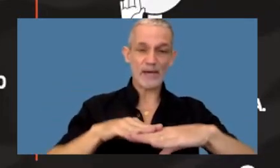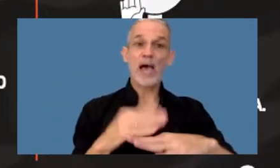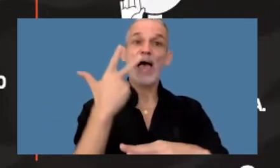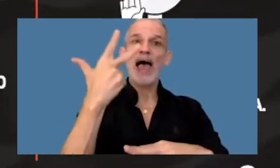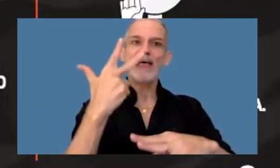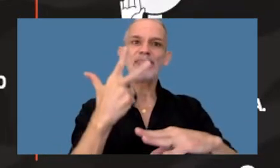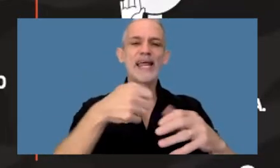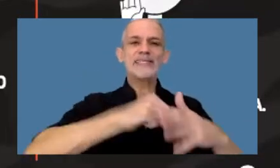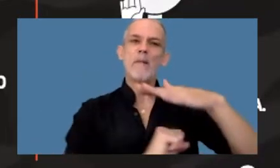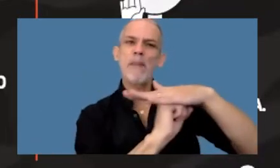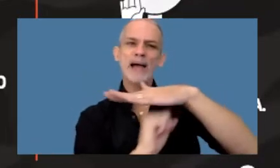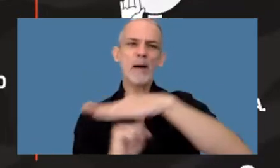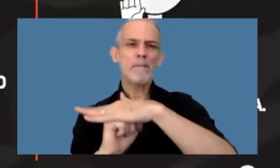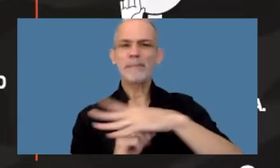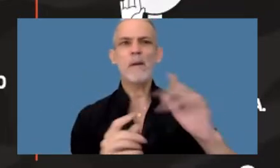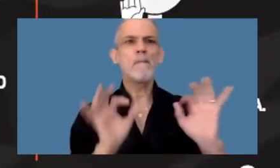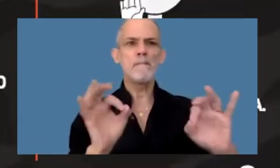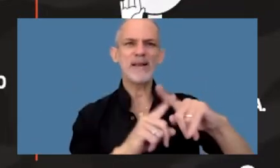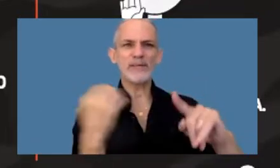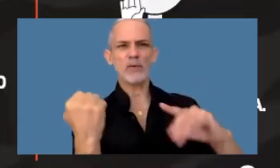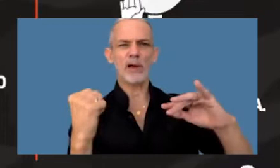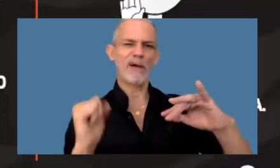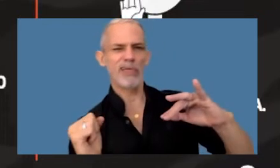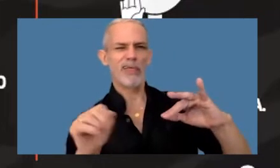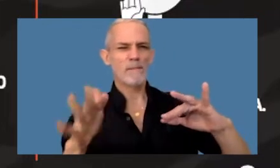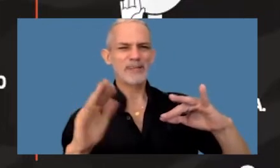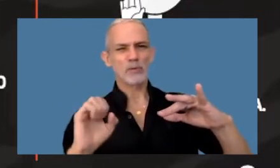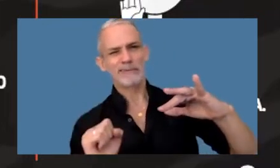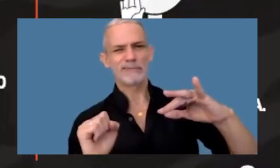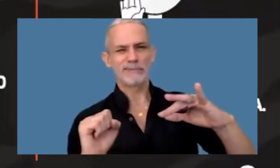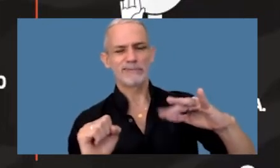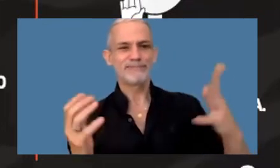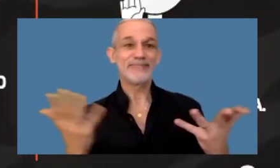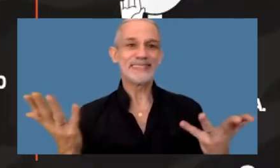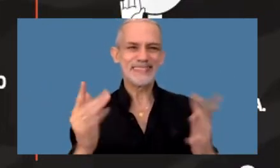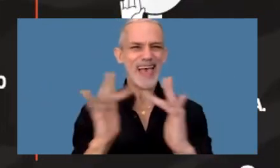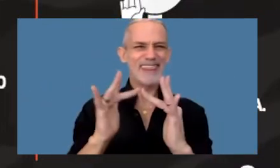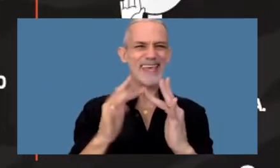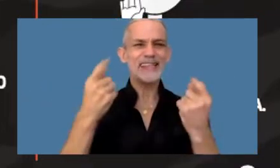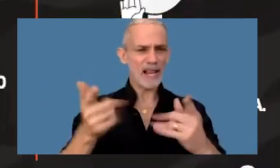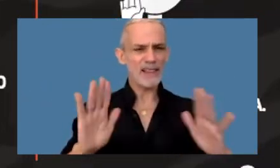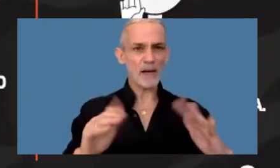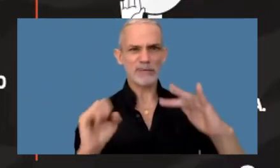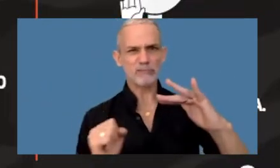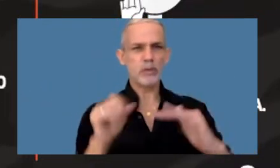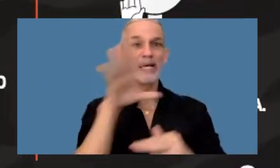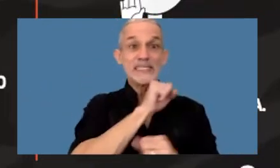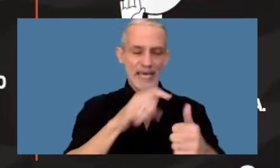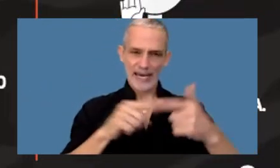patas perfectas y una imperfecta las tres perfectas son lo que les provee el medio digital internet anonimato